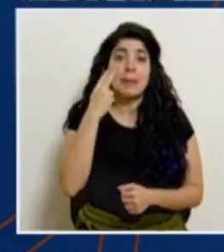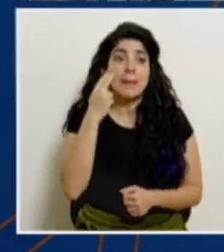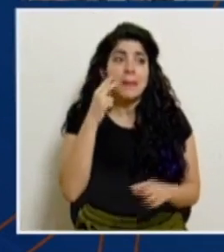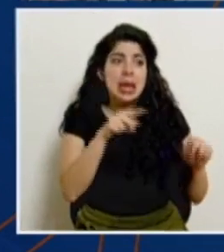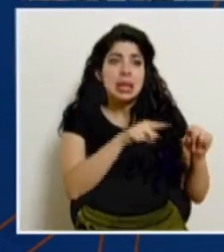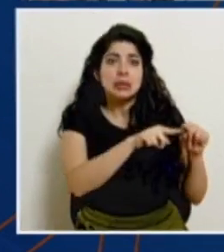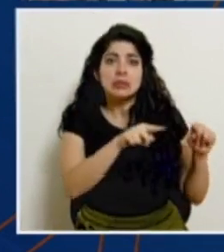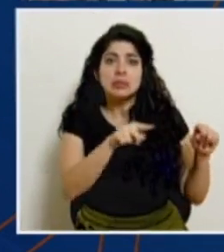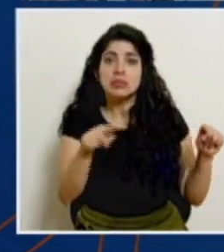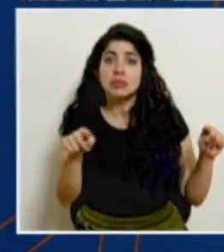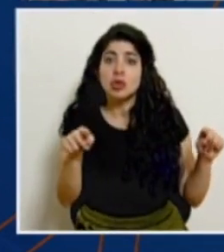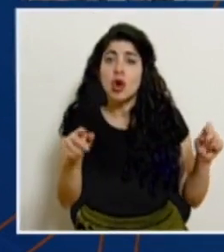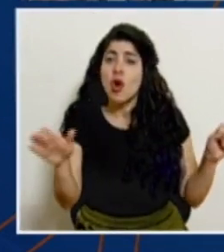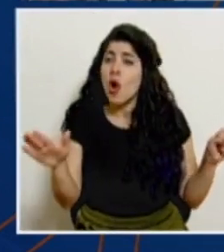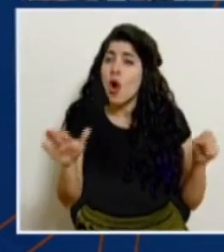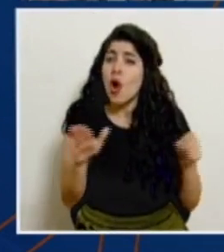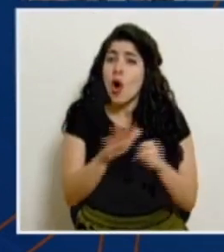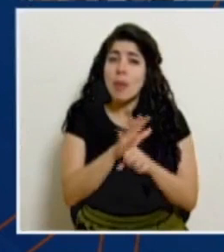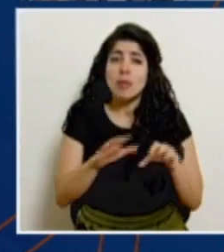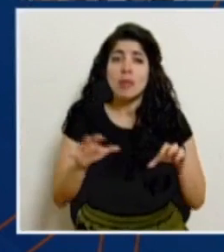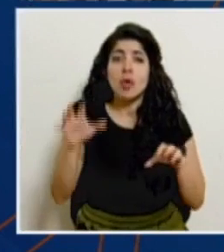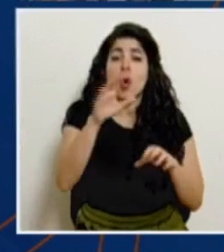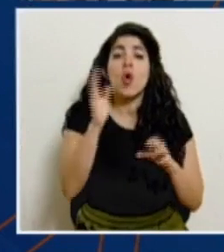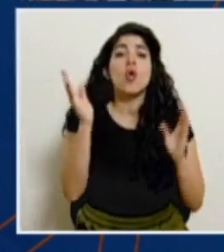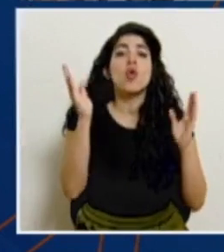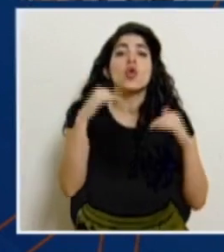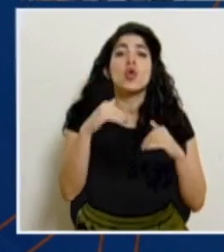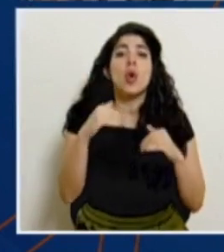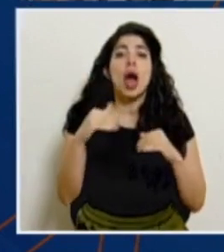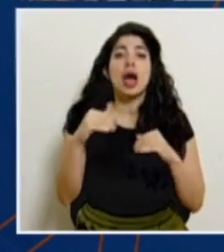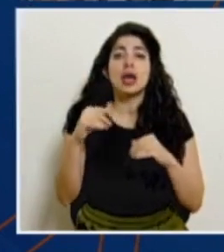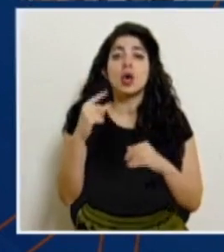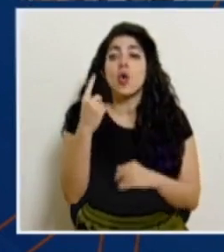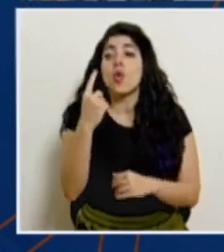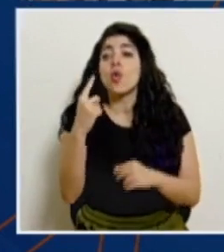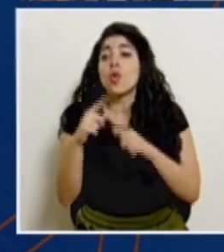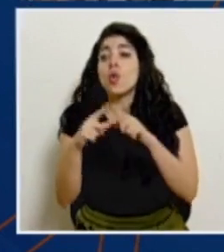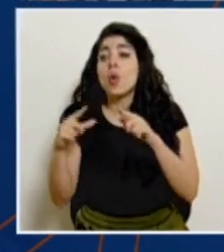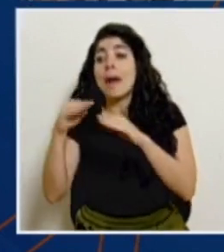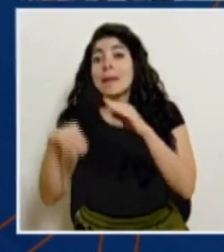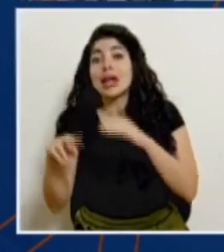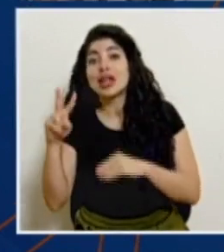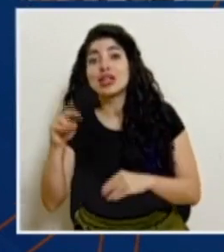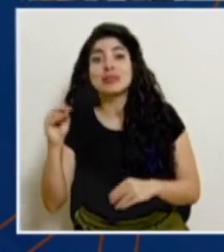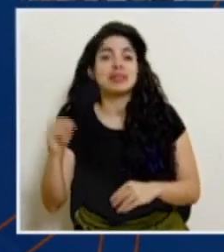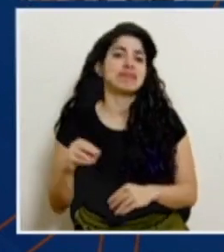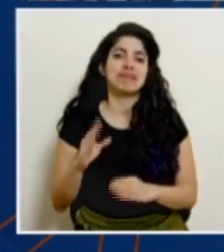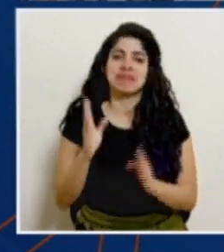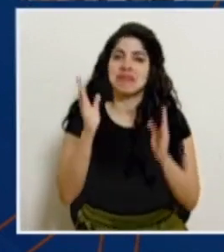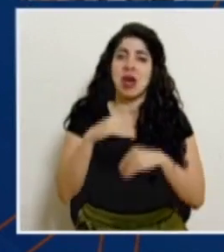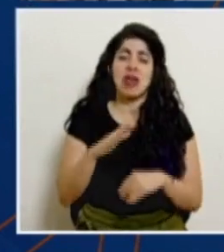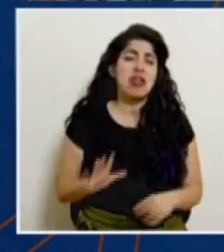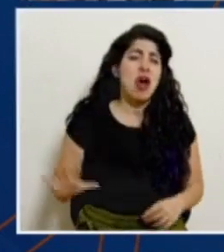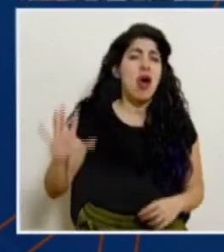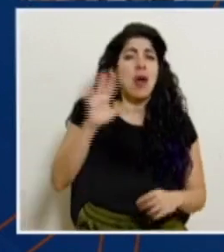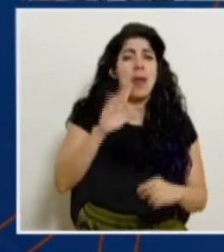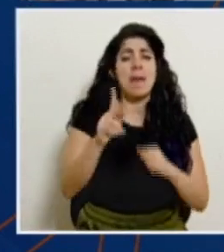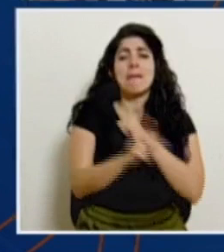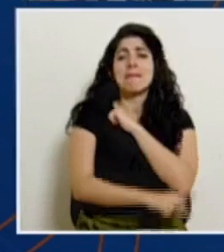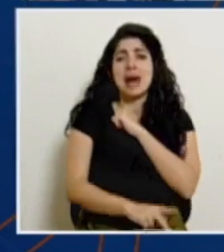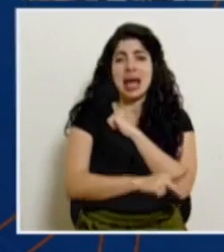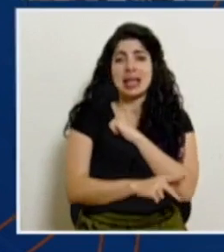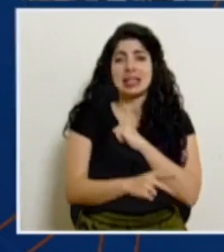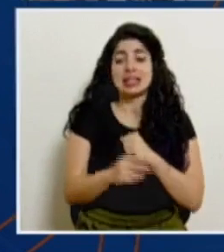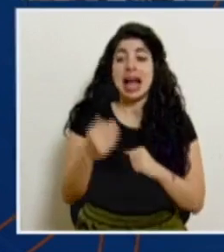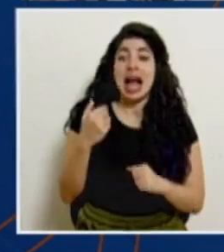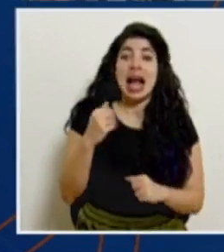no hay una sola región que tenga un cantón con un índice de riesgo cantonal inferior a 2. Es decir, no hay una sola región del país que tenga un